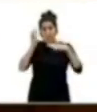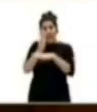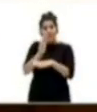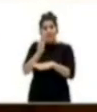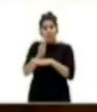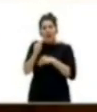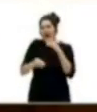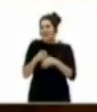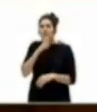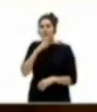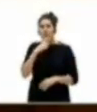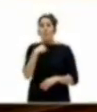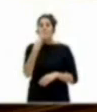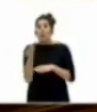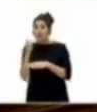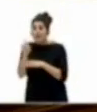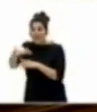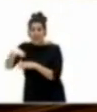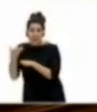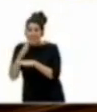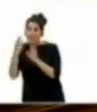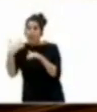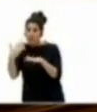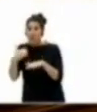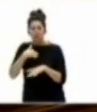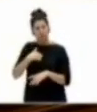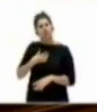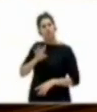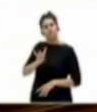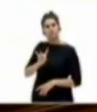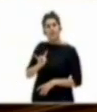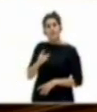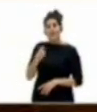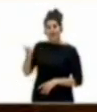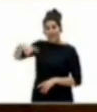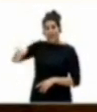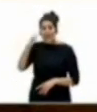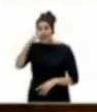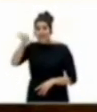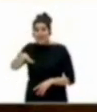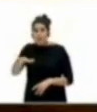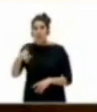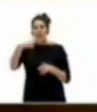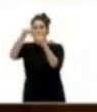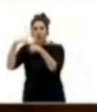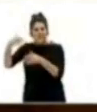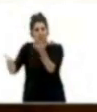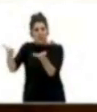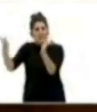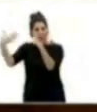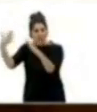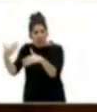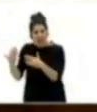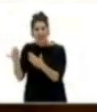ser la voz de la gente sin voz, para ser los ojos de quienes denuncian la ceguera de un sistema injusto, que